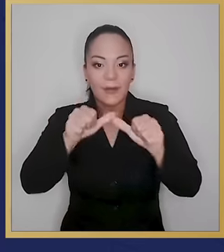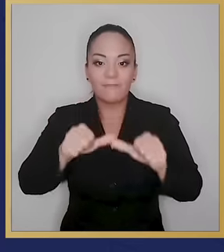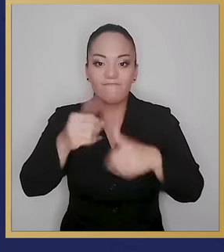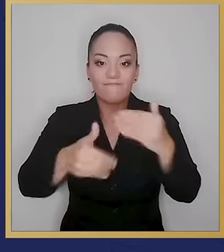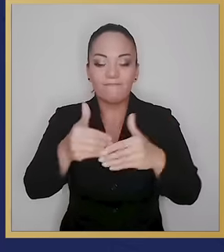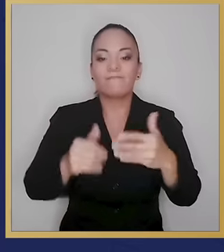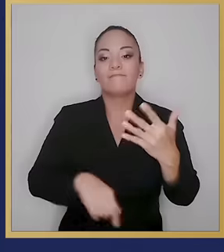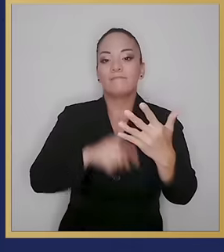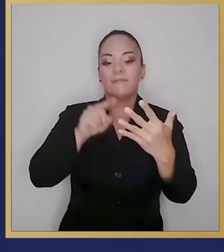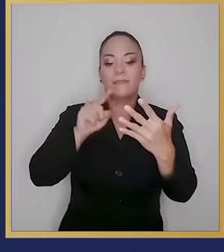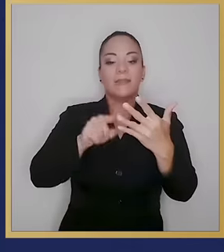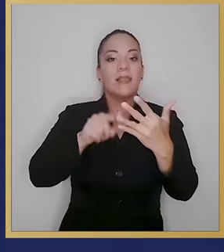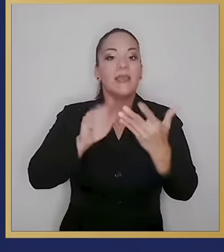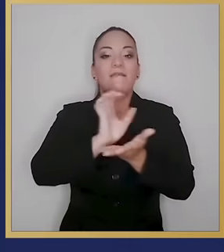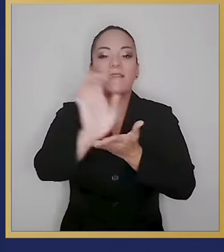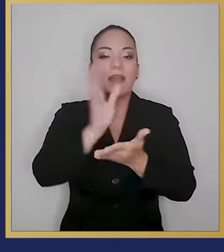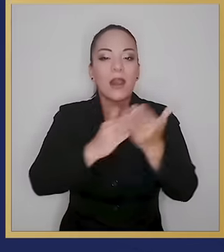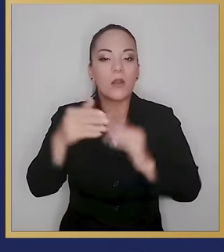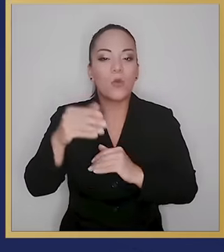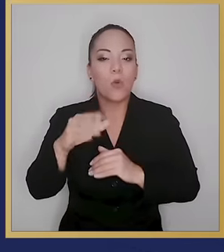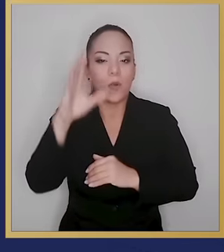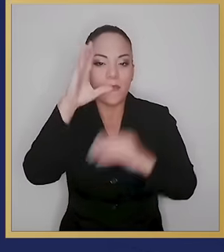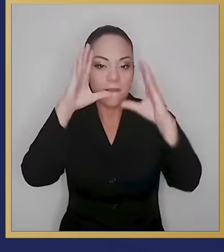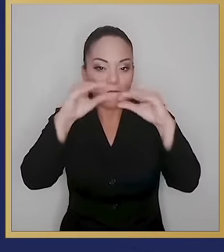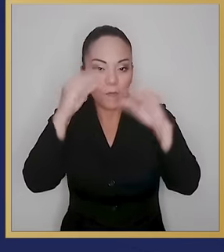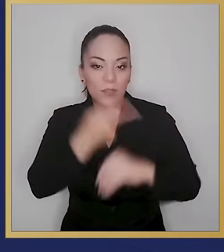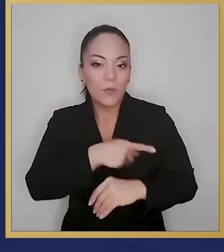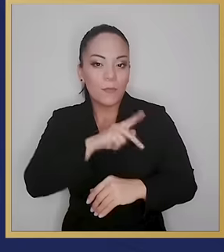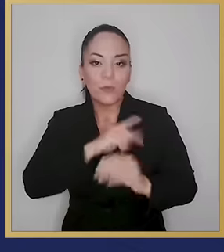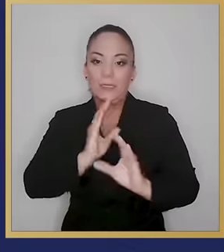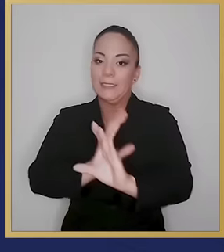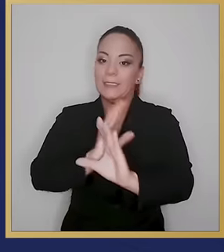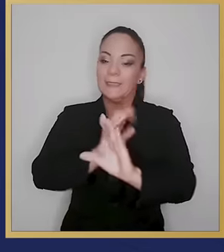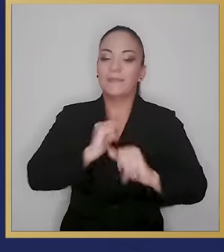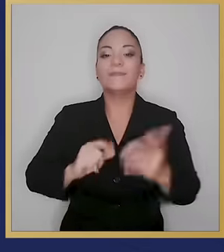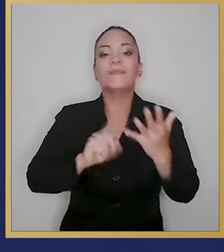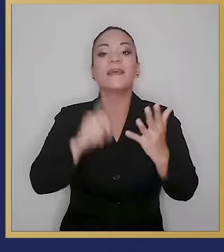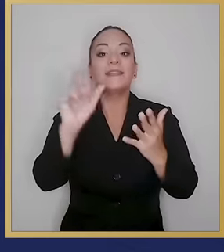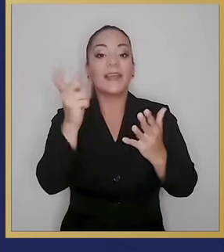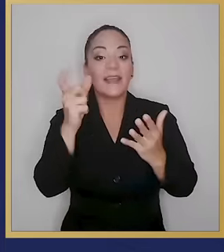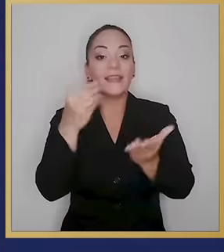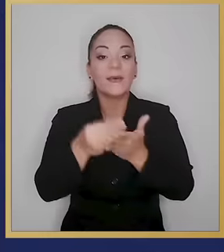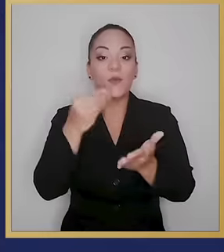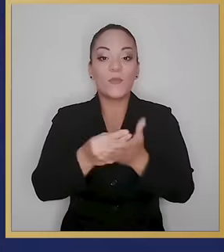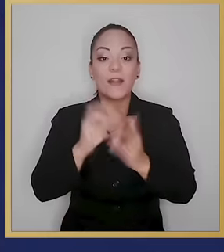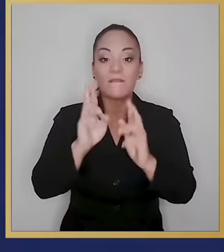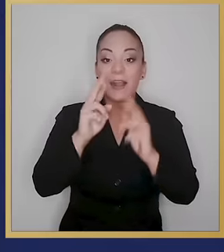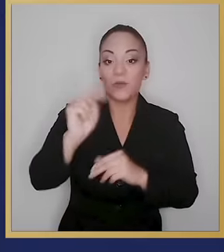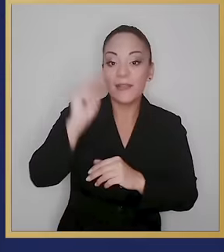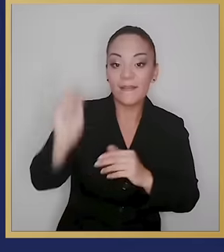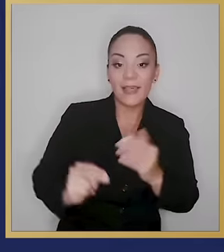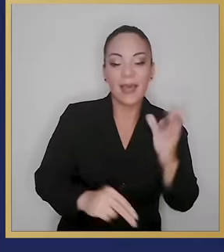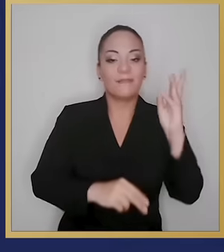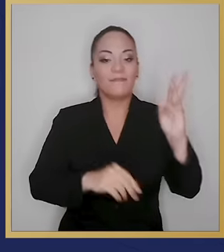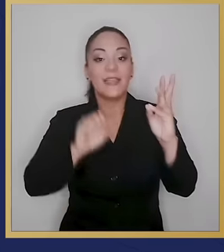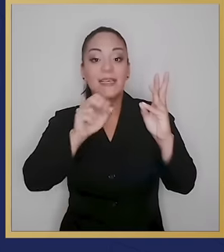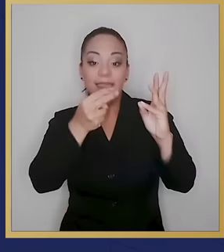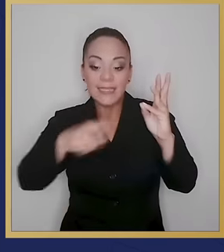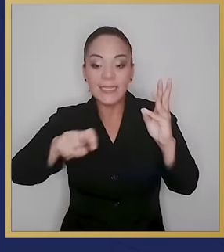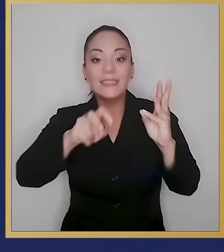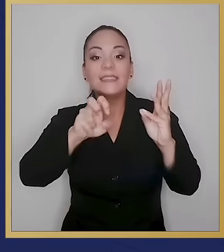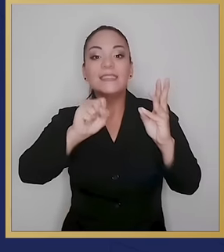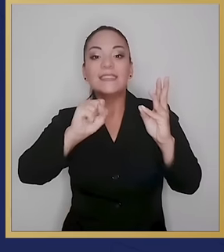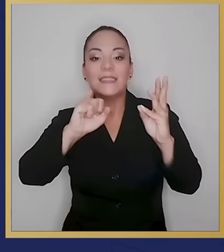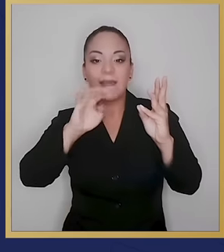adelante. Así como evitar que se pongan riesgo su información personal, la tarjeta del banco que compra los regalos de fin de año, el SIMPE